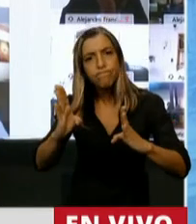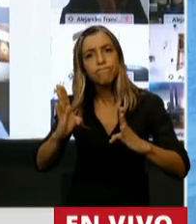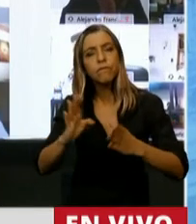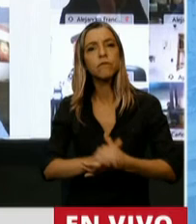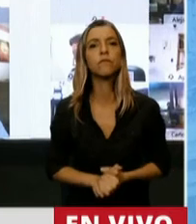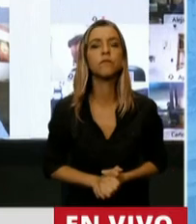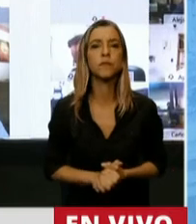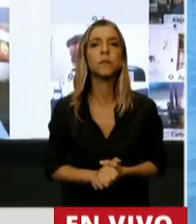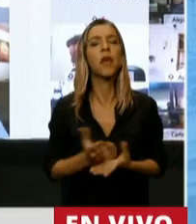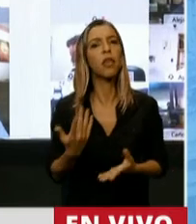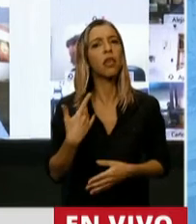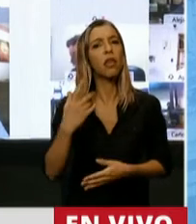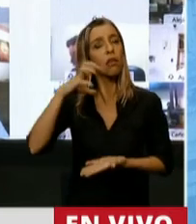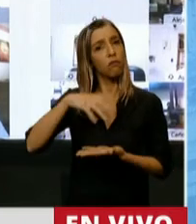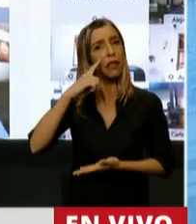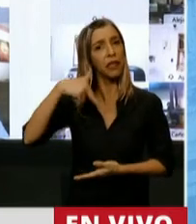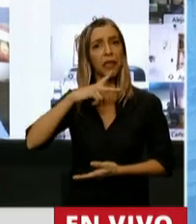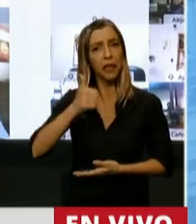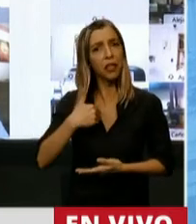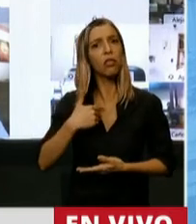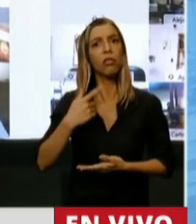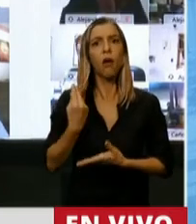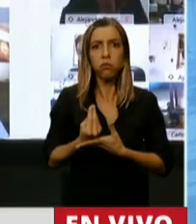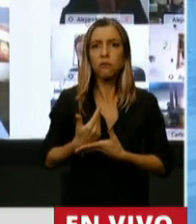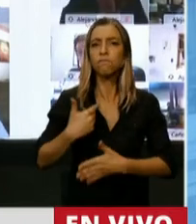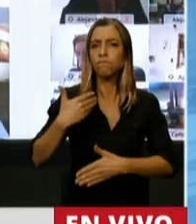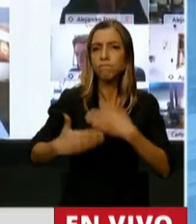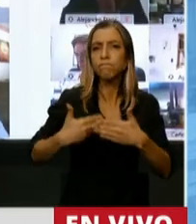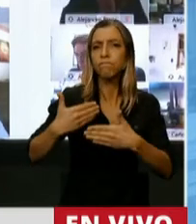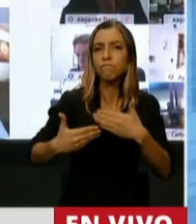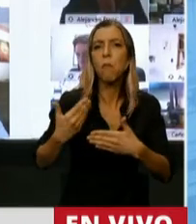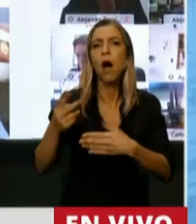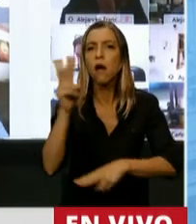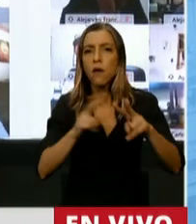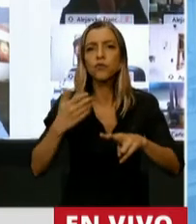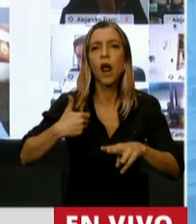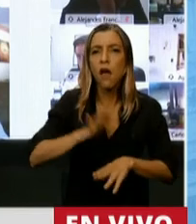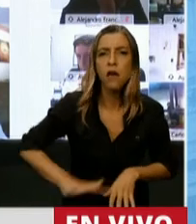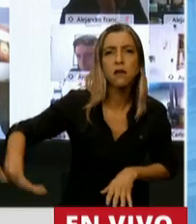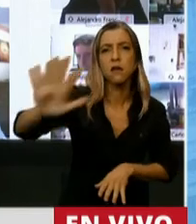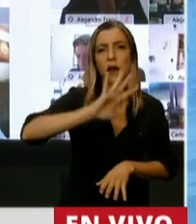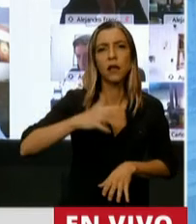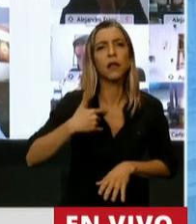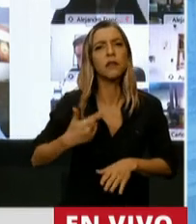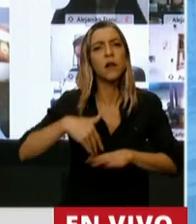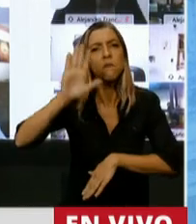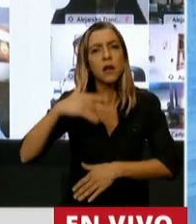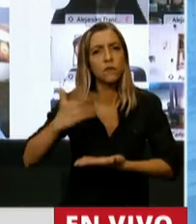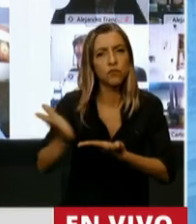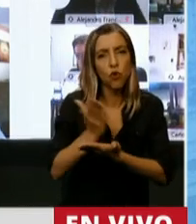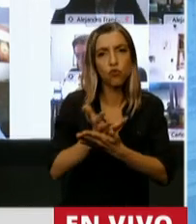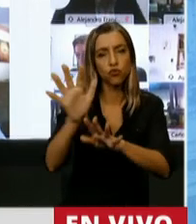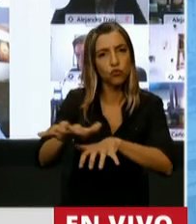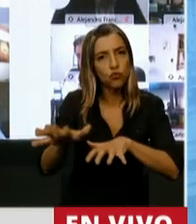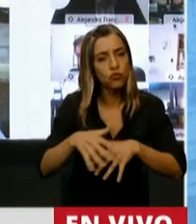...desplinta y llegar a todo el país por la producción agropecuaria desde el Ministerio de Agricultura.